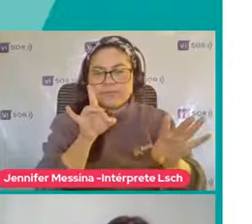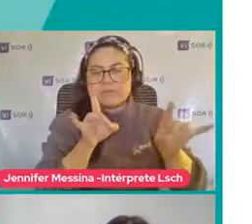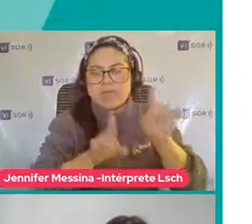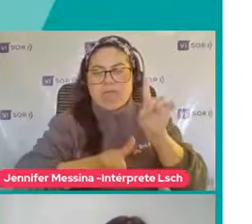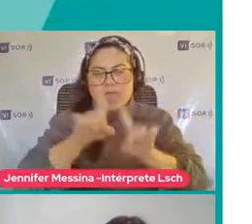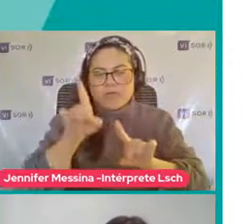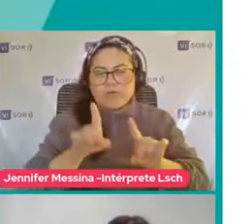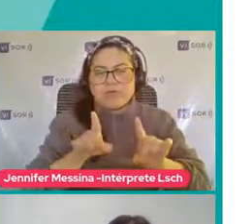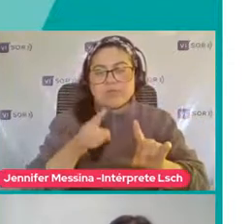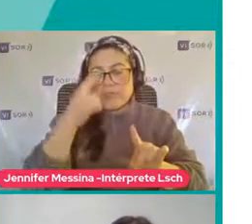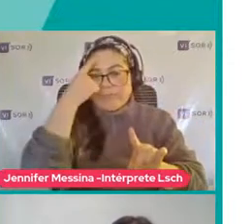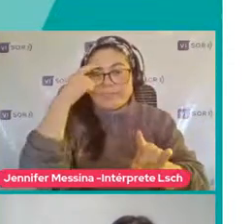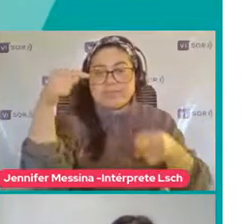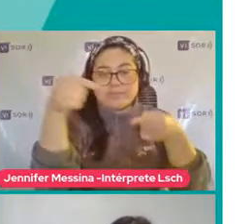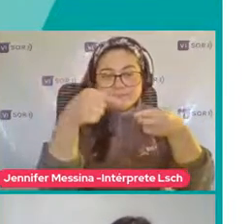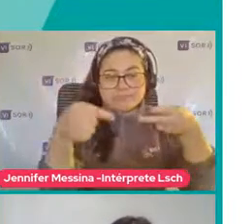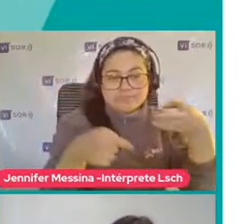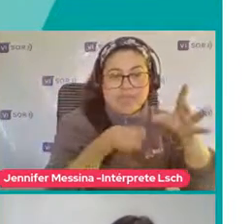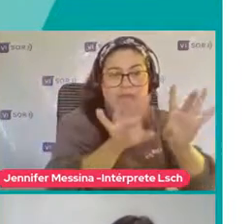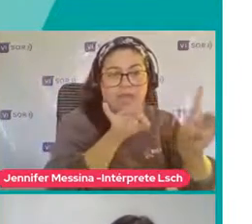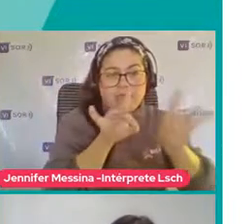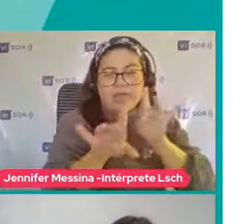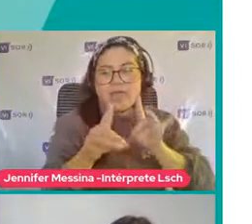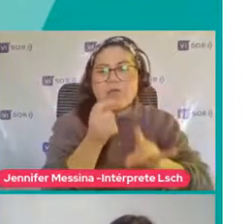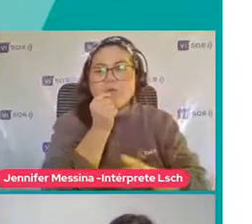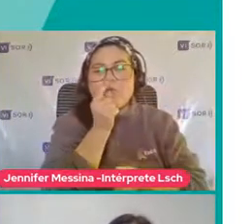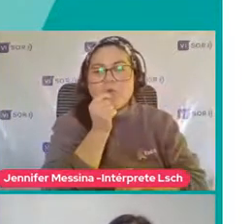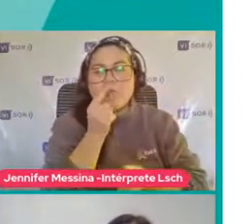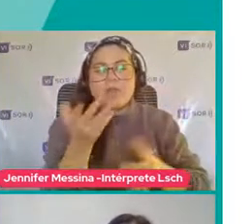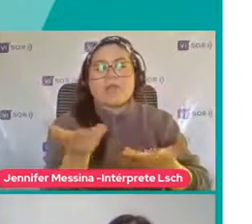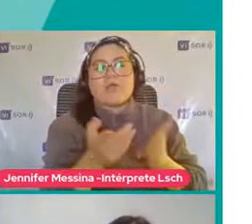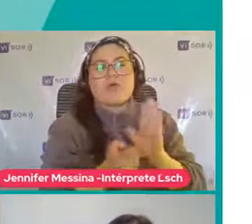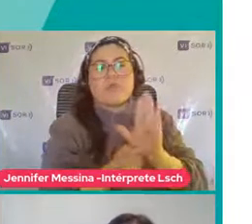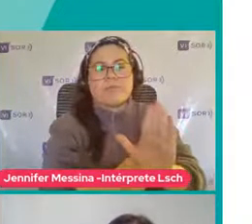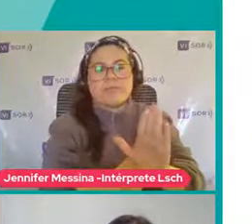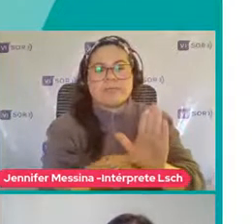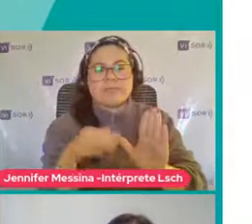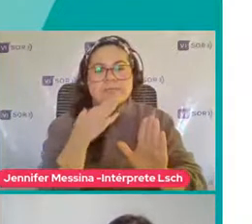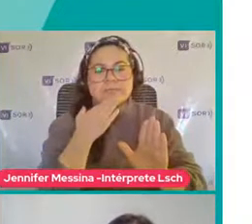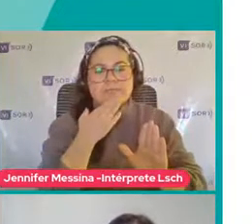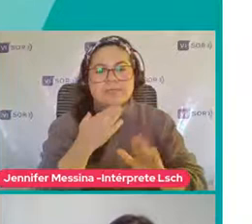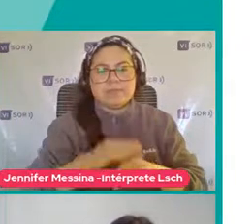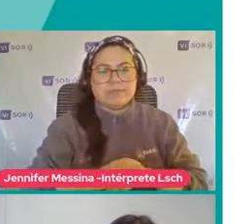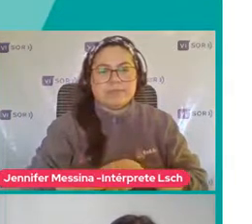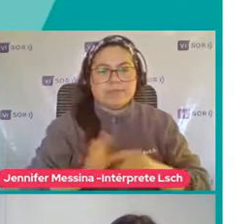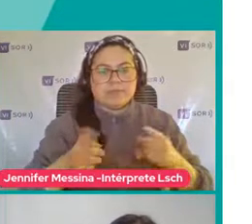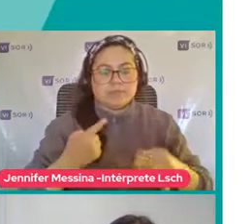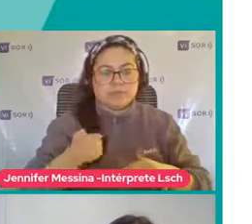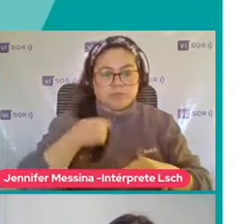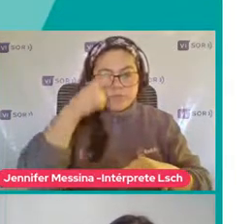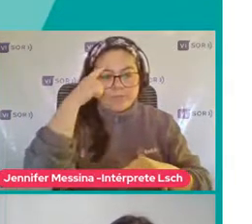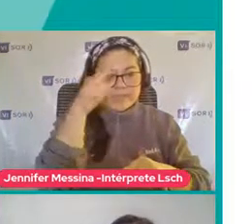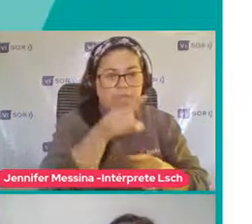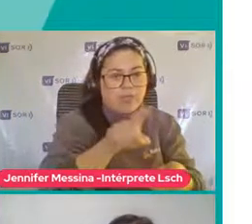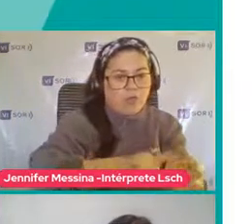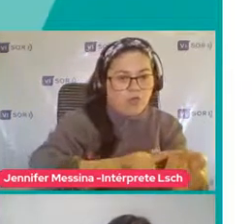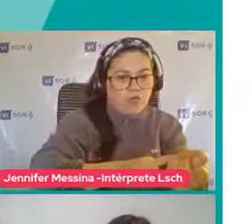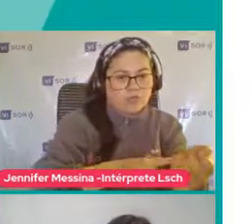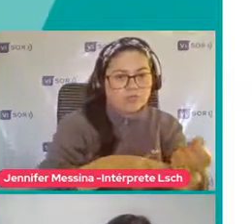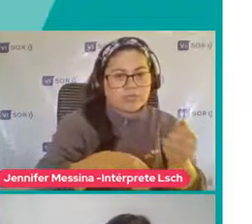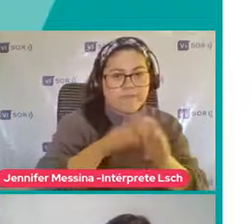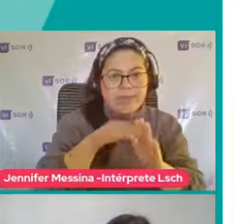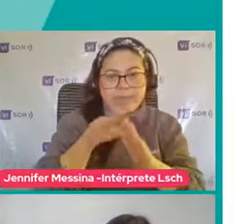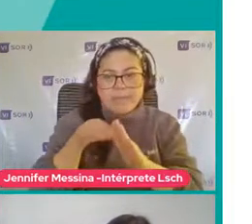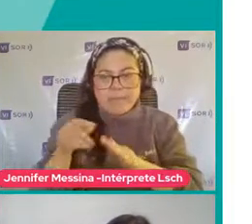podrían ser Esas conductas Cómo van a ir apareciendo Y a medida que En mayor medida Aparezcan estas conductas Van a ser Más banderas